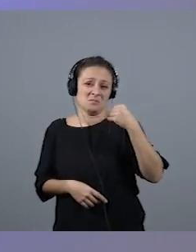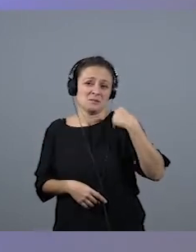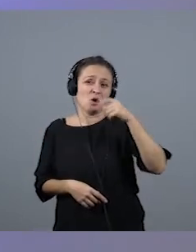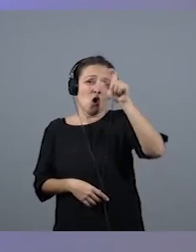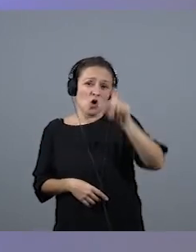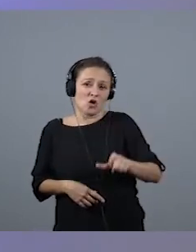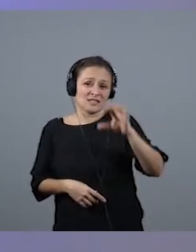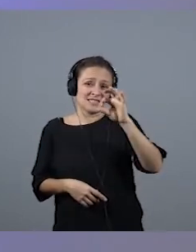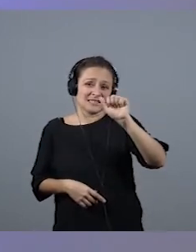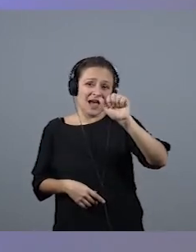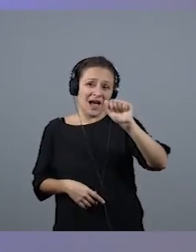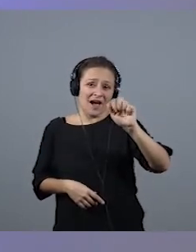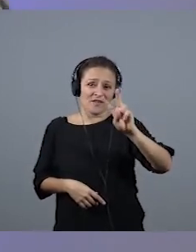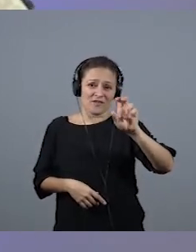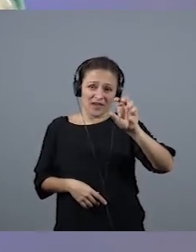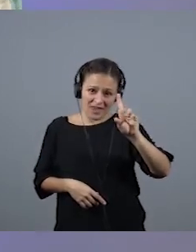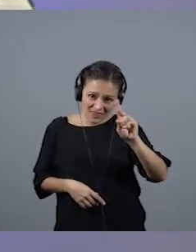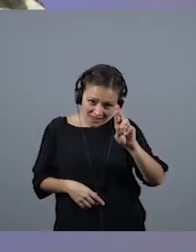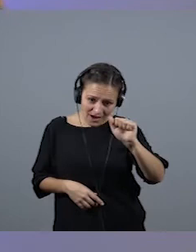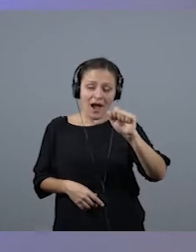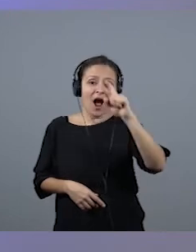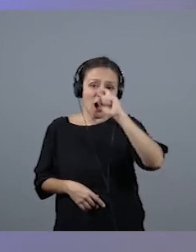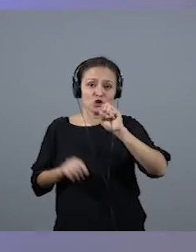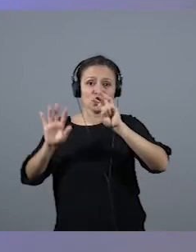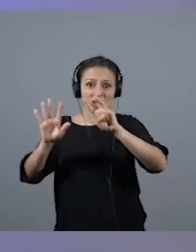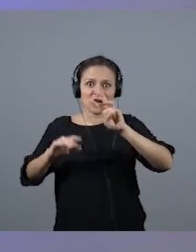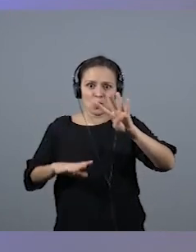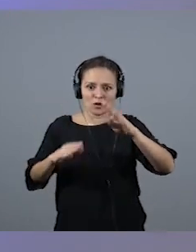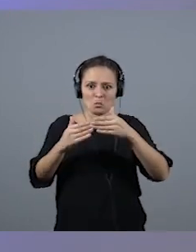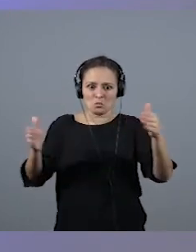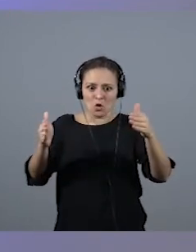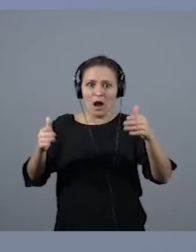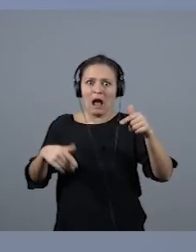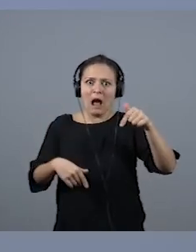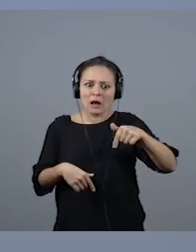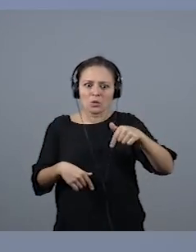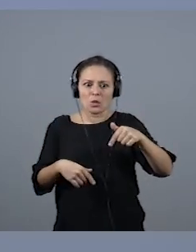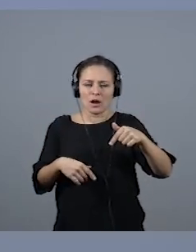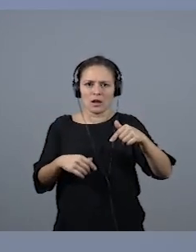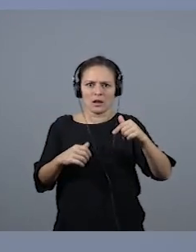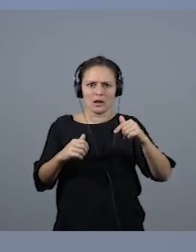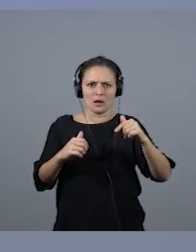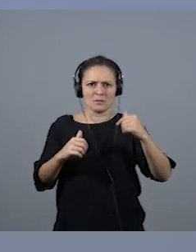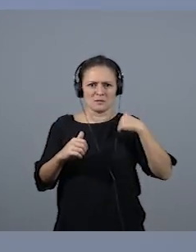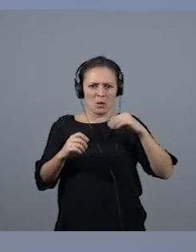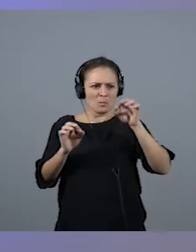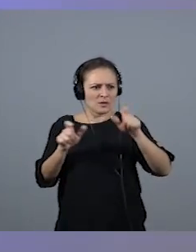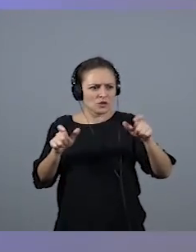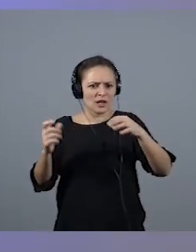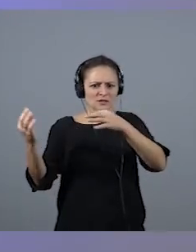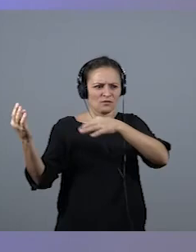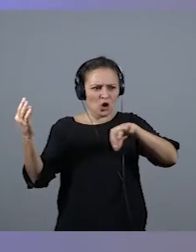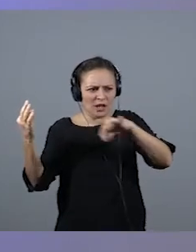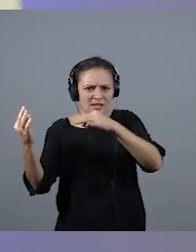y resulta que aquí venían los primeros espadas en piano y vos pobres como